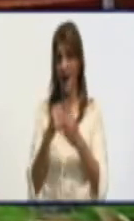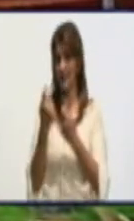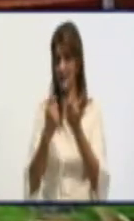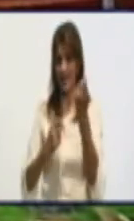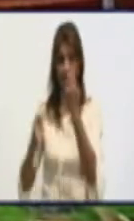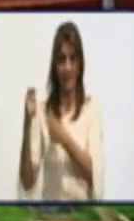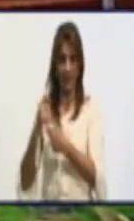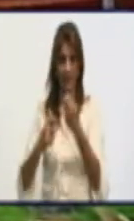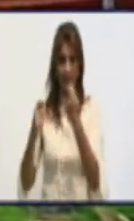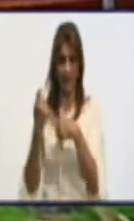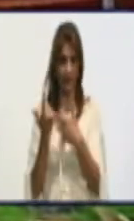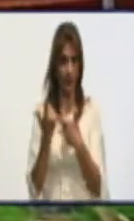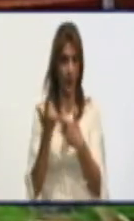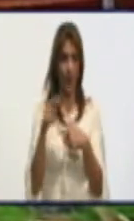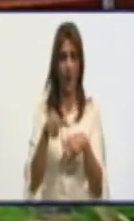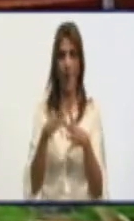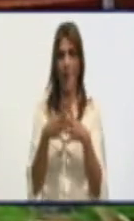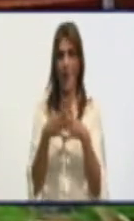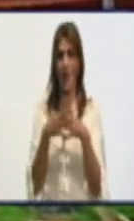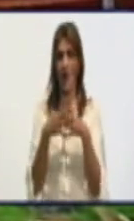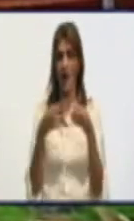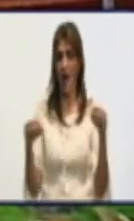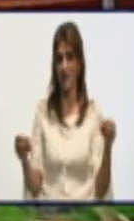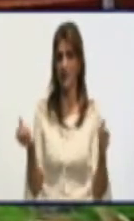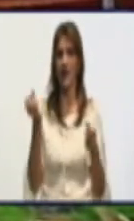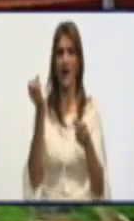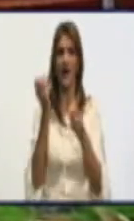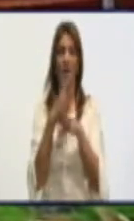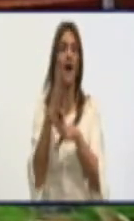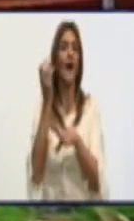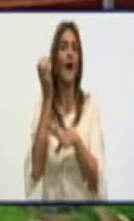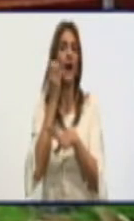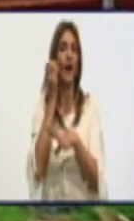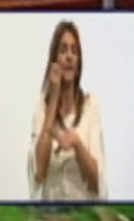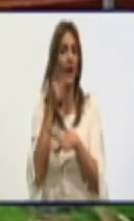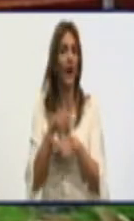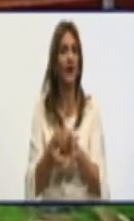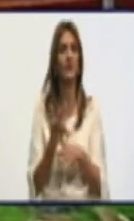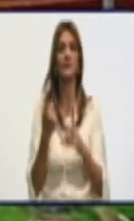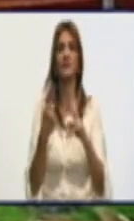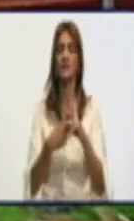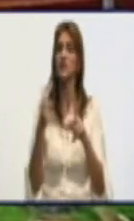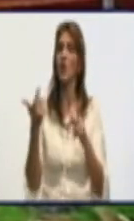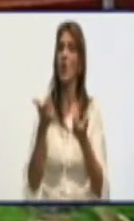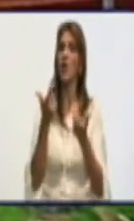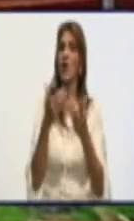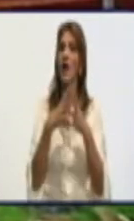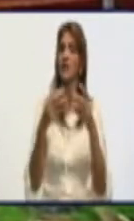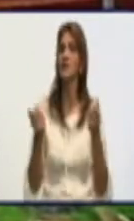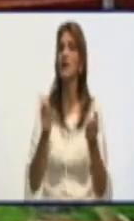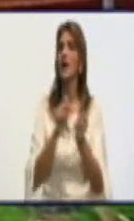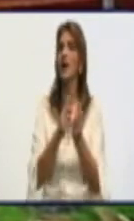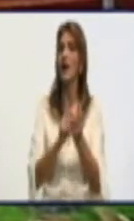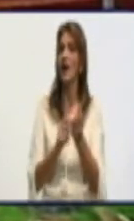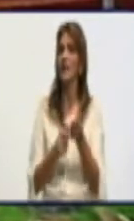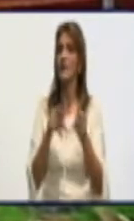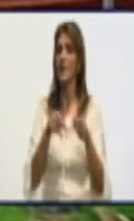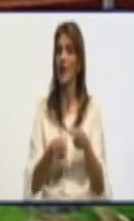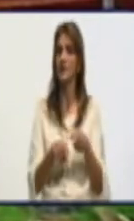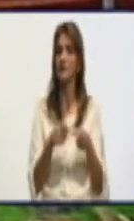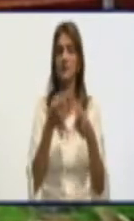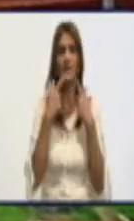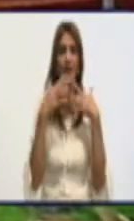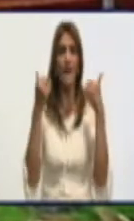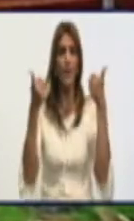hecho con este porciento de harina, no lo he comprado. Sería bueno también que nos hablaras de en esta